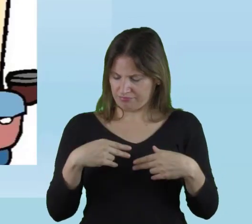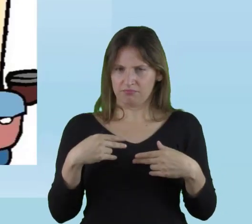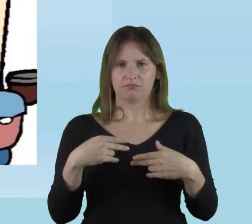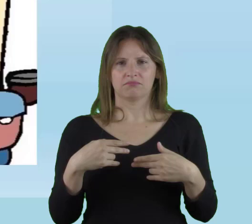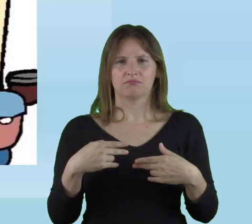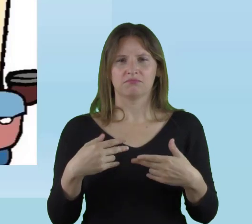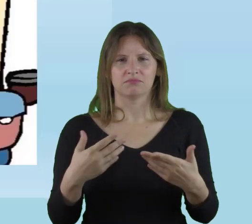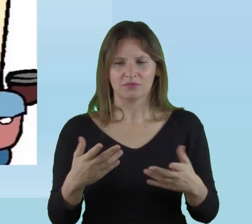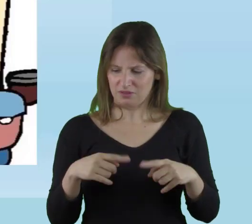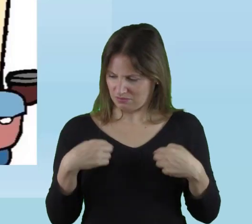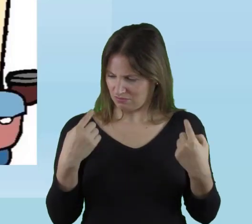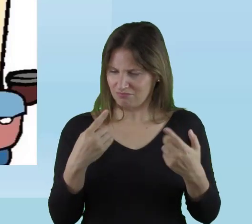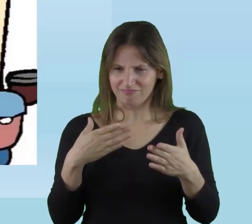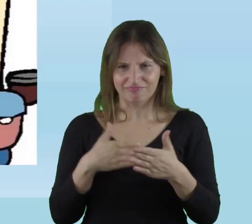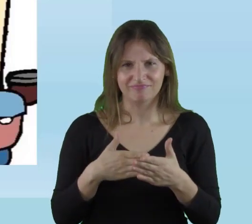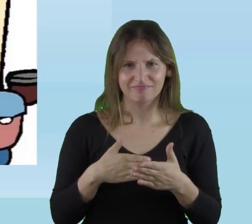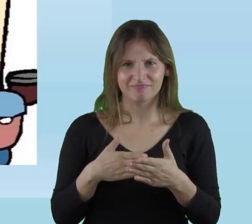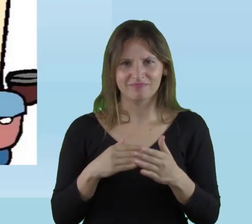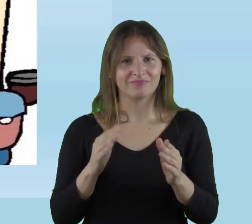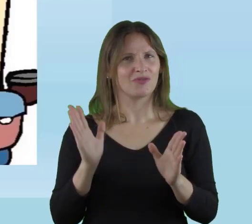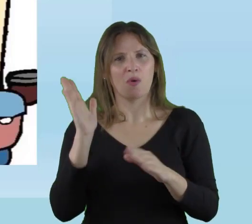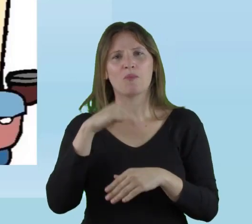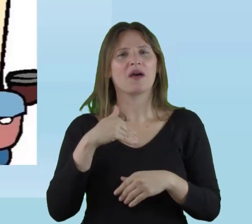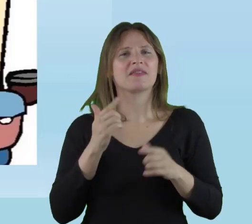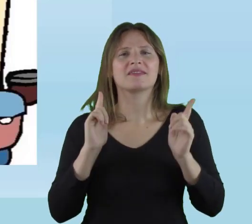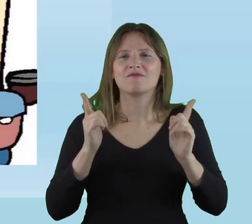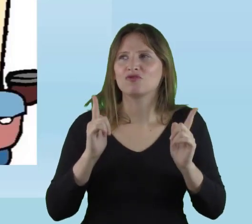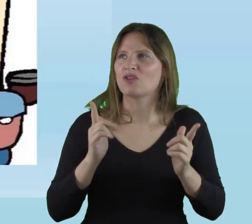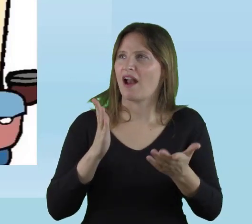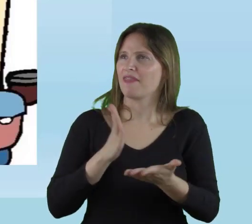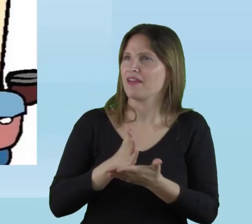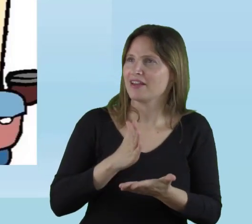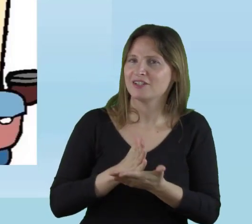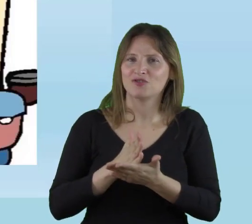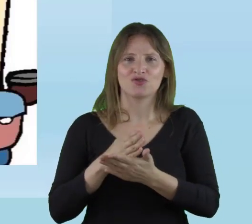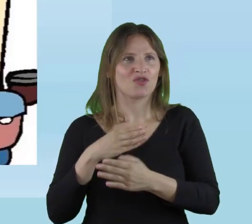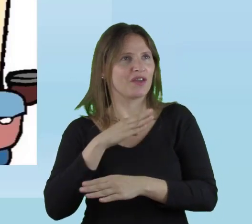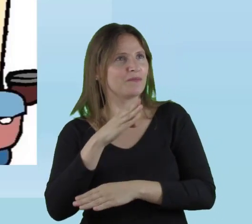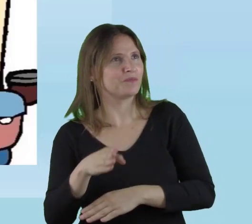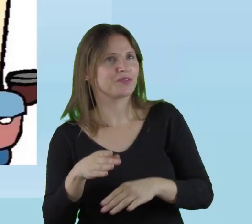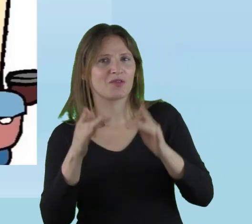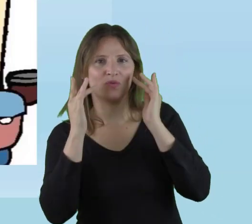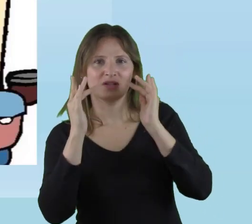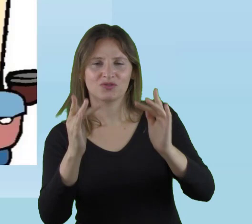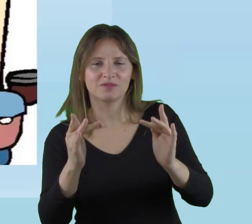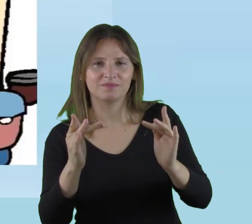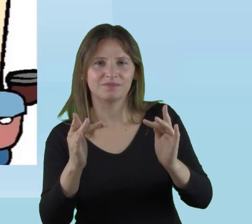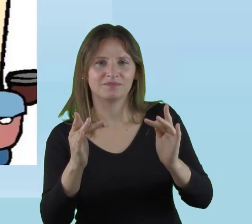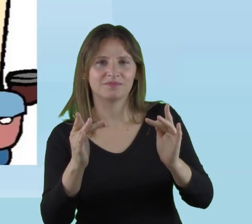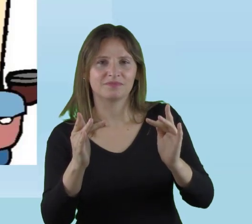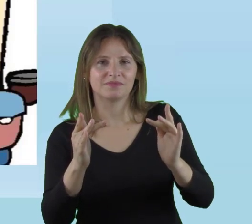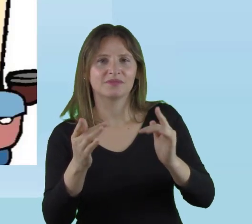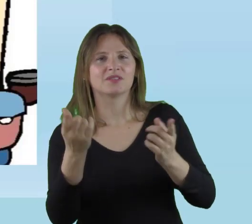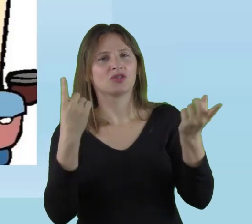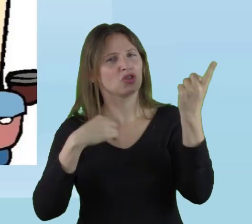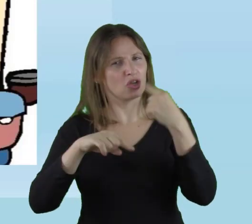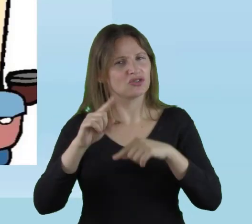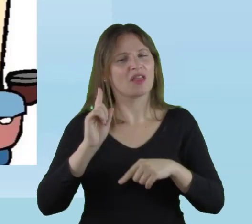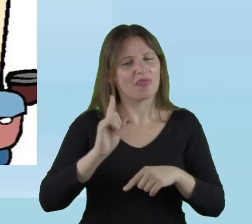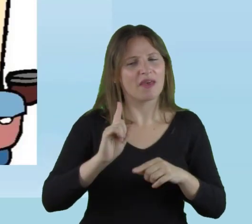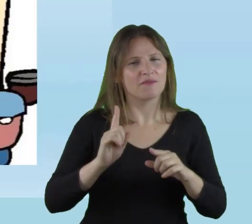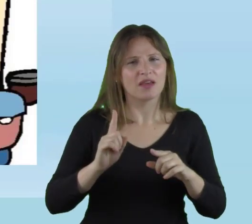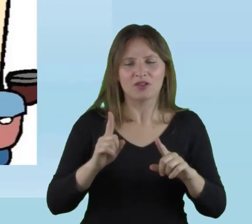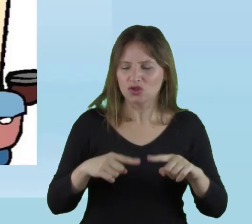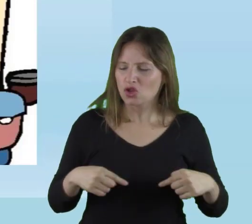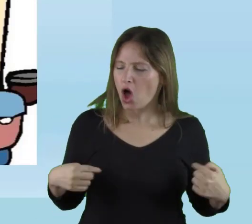disfrutemos de este derecho fundamental que es a la educación. En